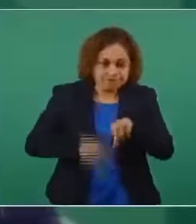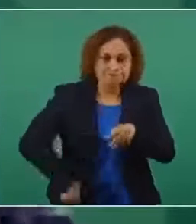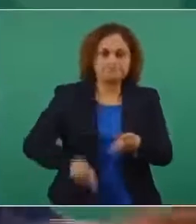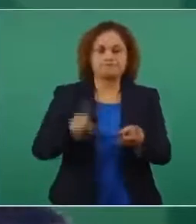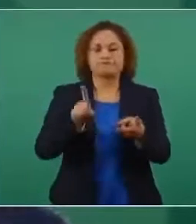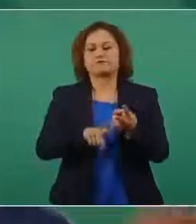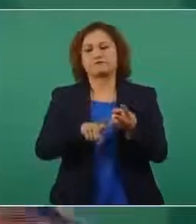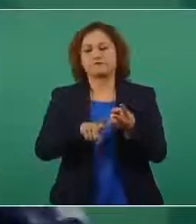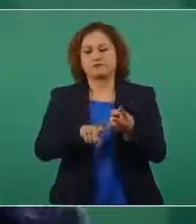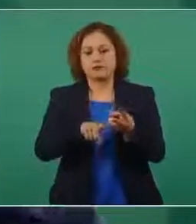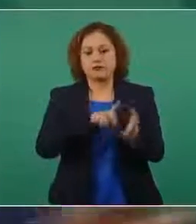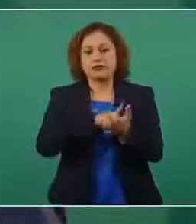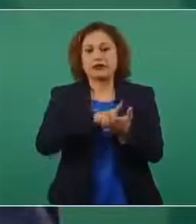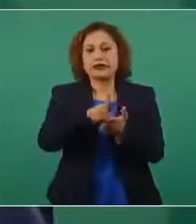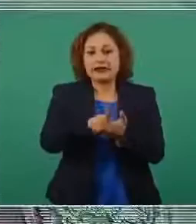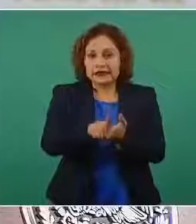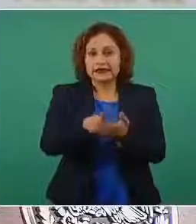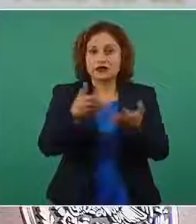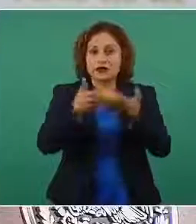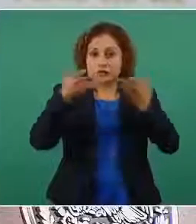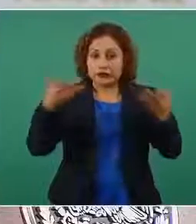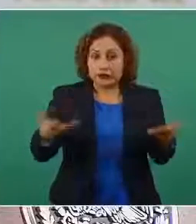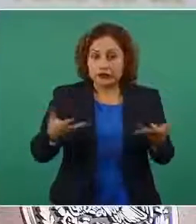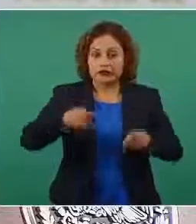desapareció el derecho agrario